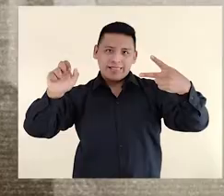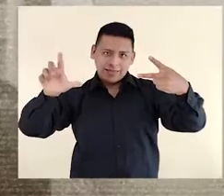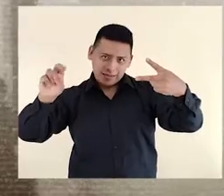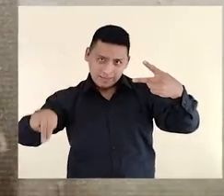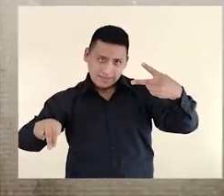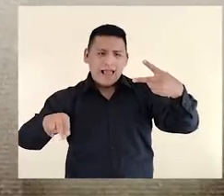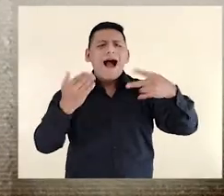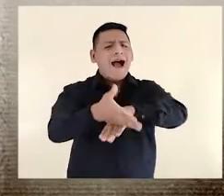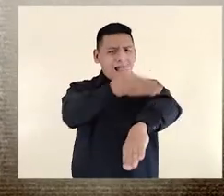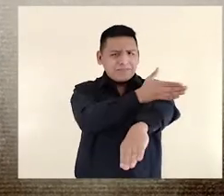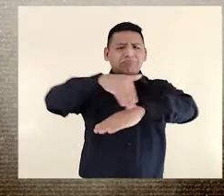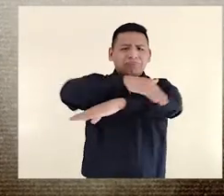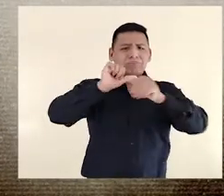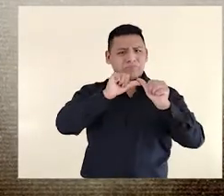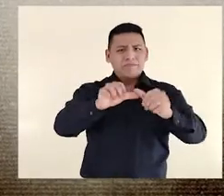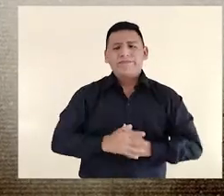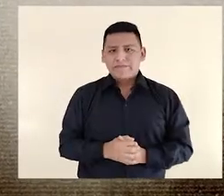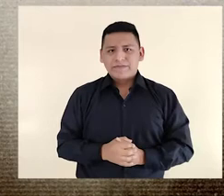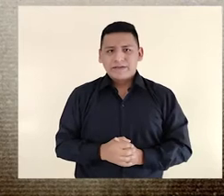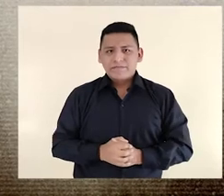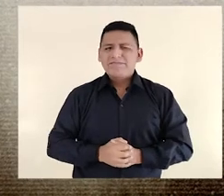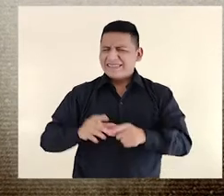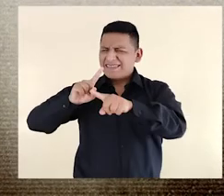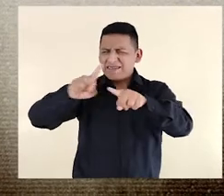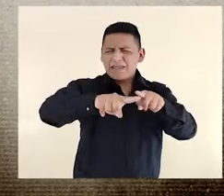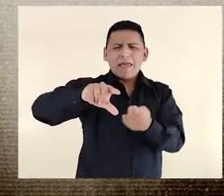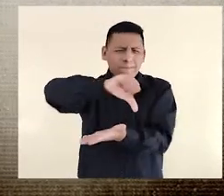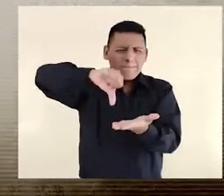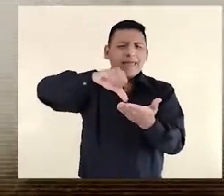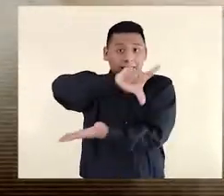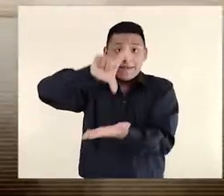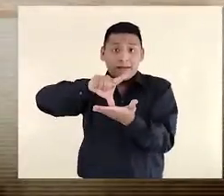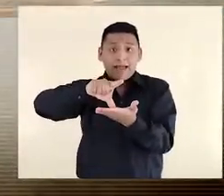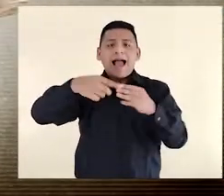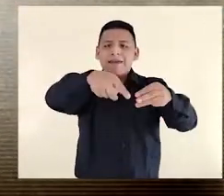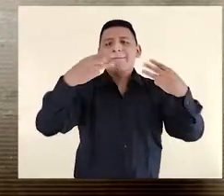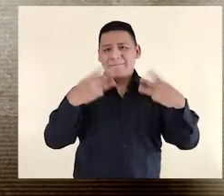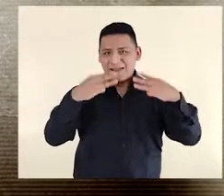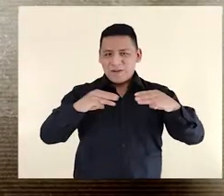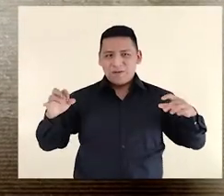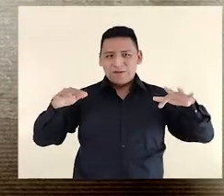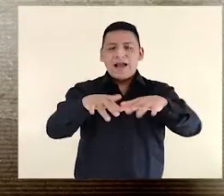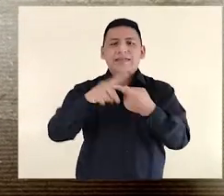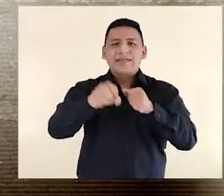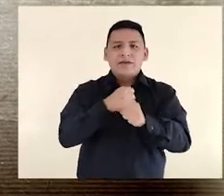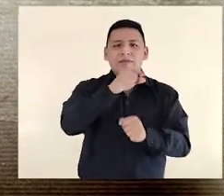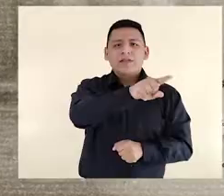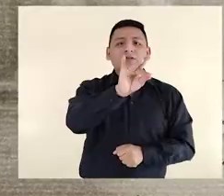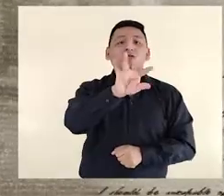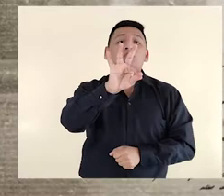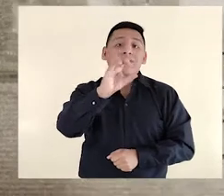Belén, que antes era una calle continua. Como muchas de las plazas limeñas, aquí funcionó un mercado abierto hasta 1890.